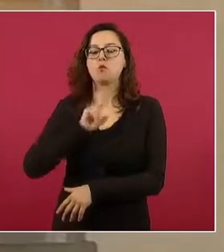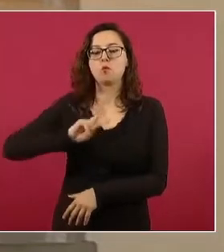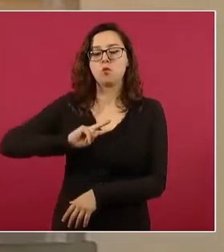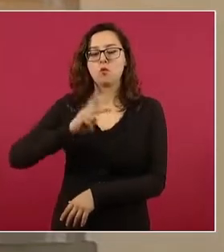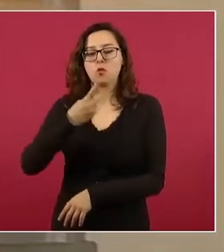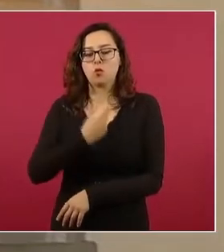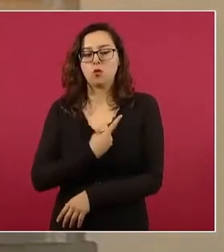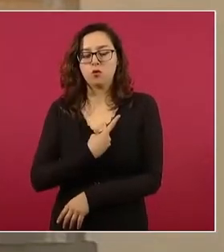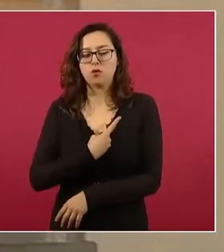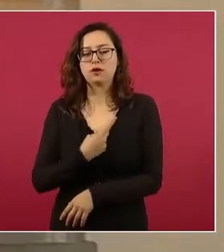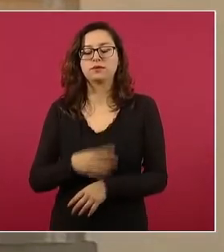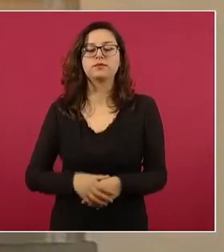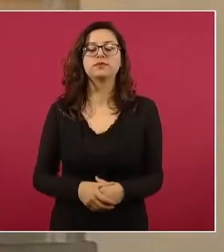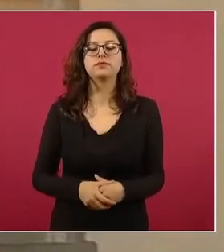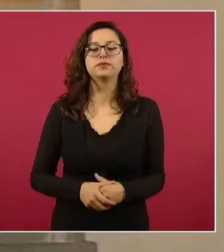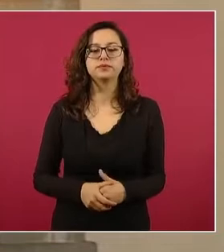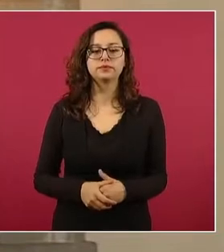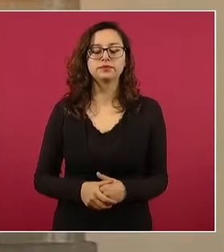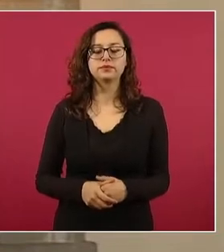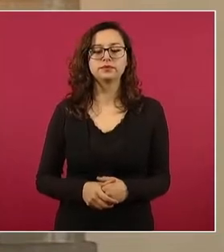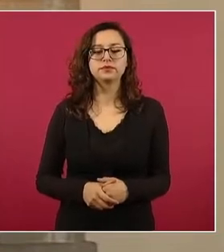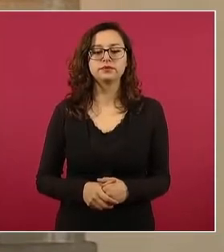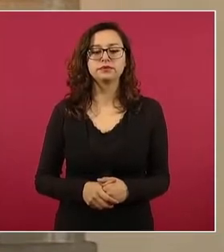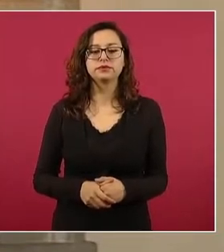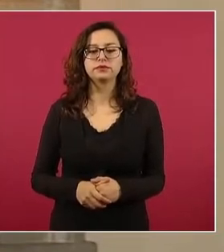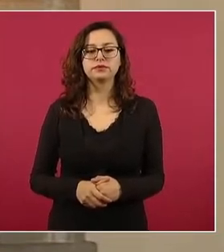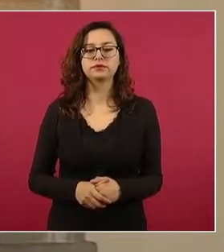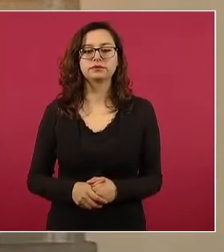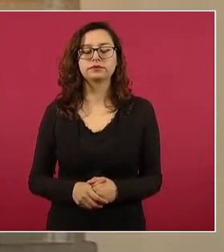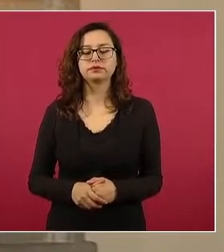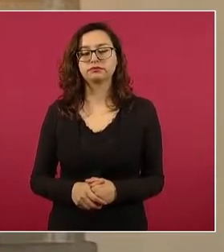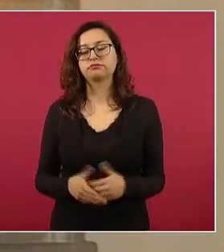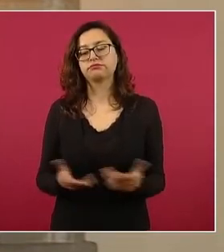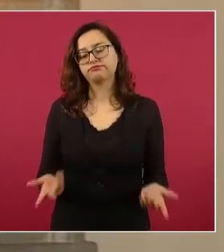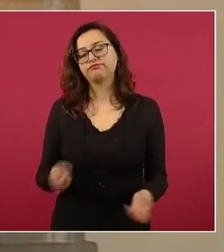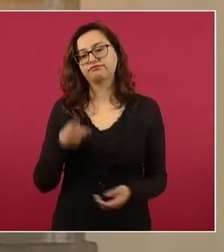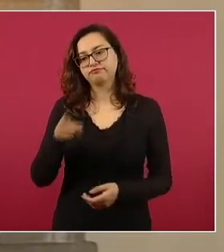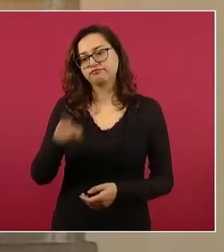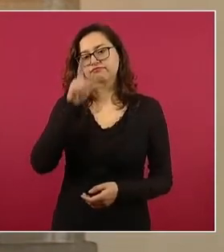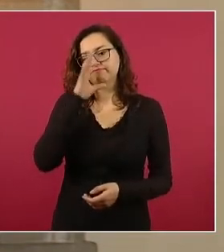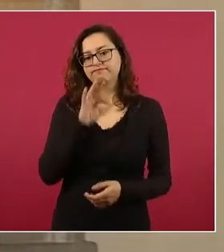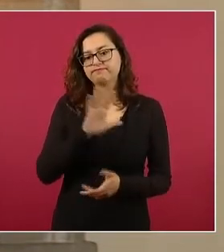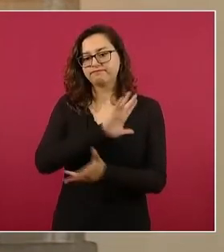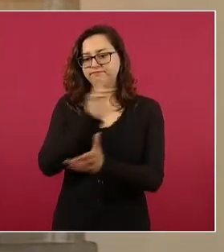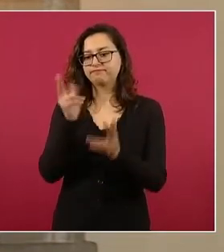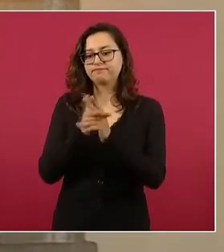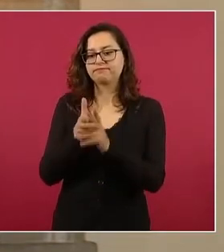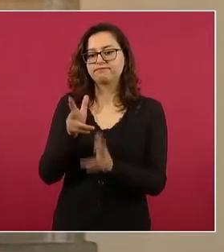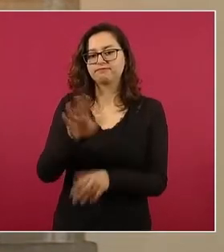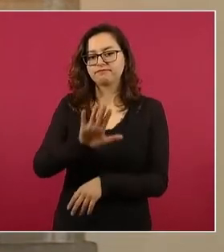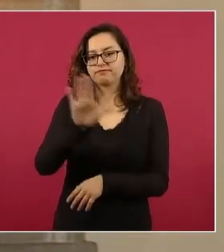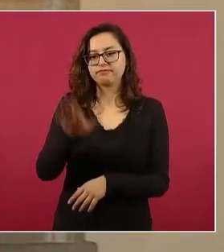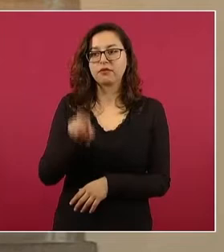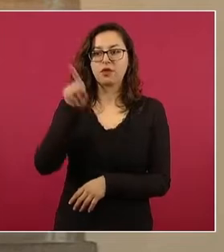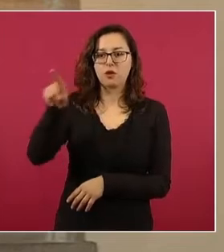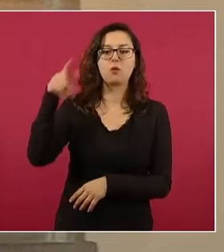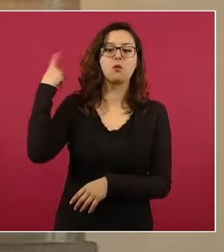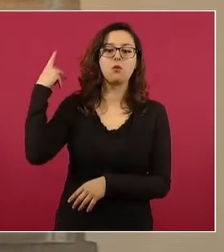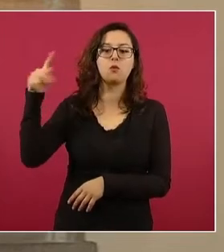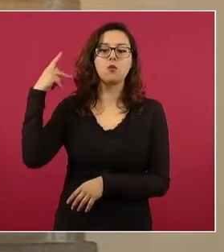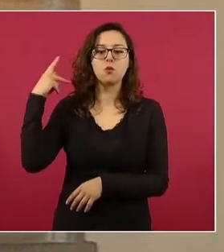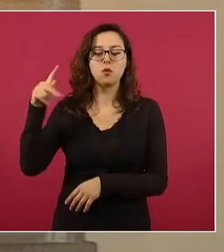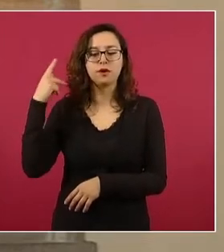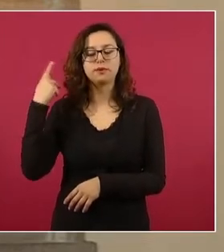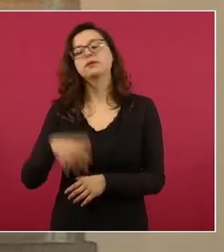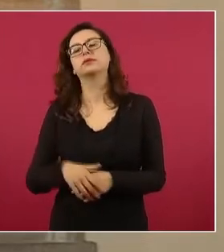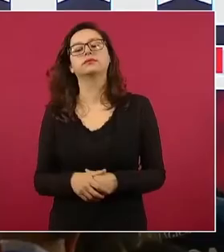Agnes T., quien fue privada de la vida en la población de Chipilo en